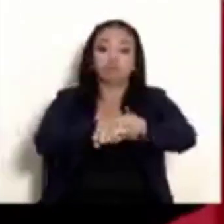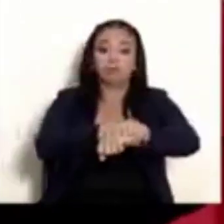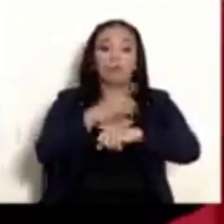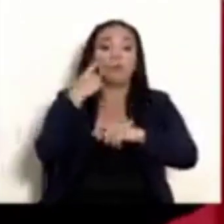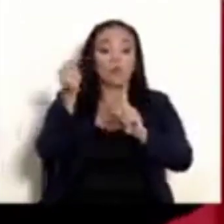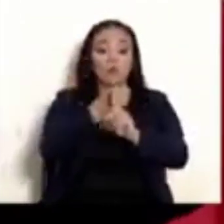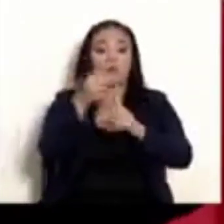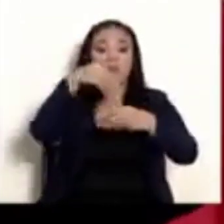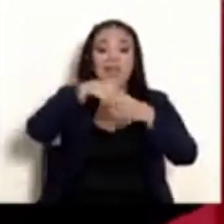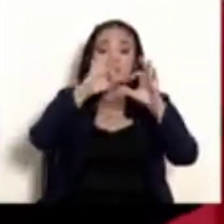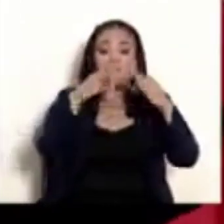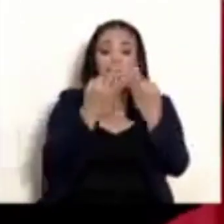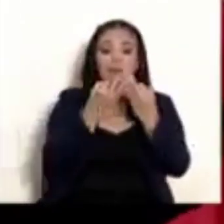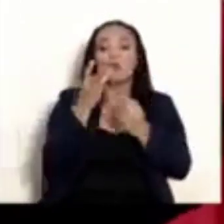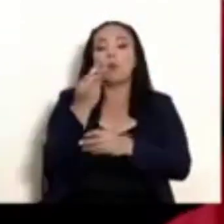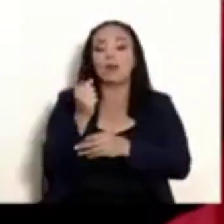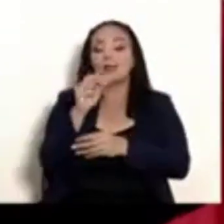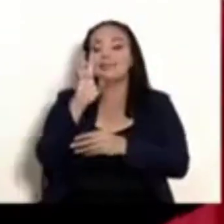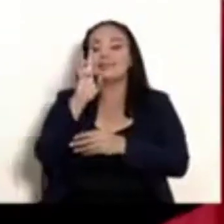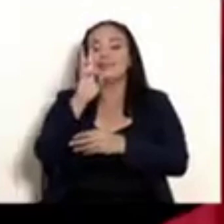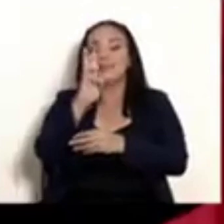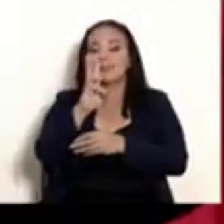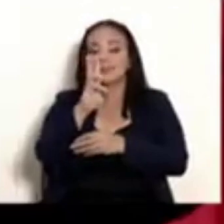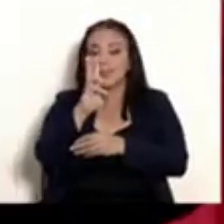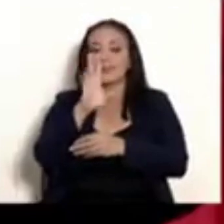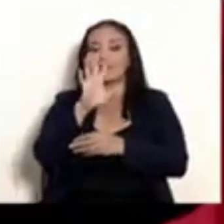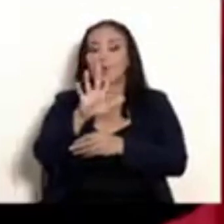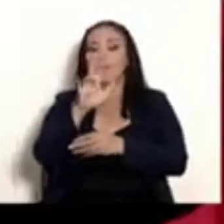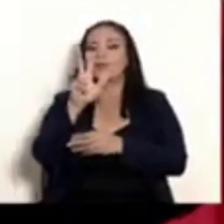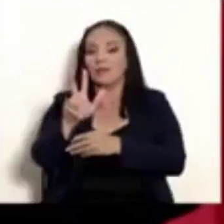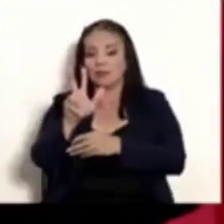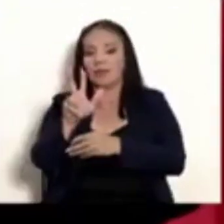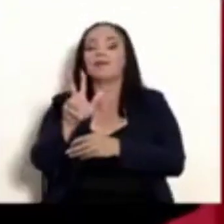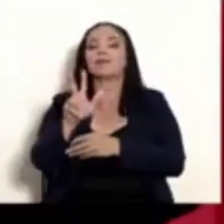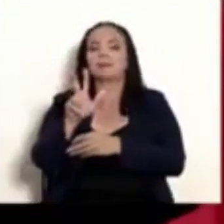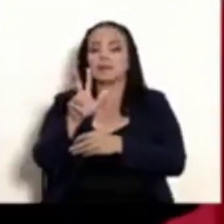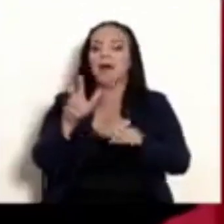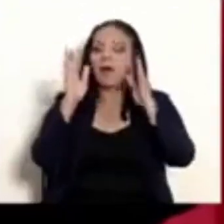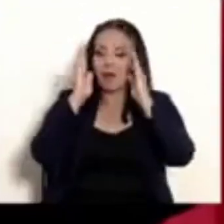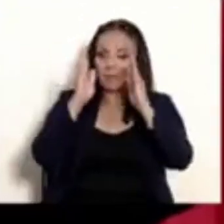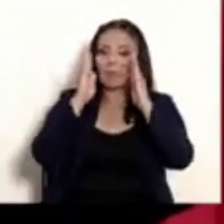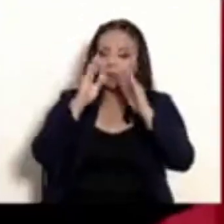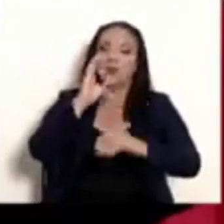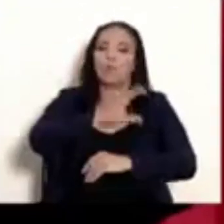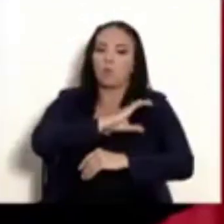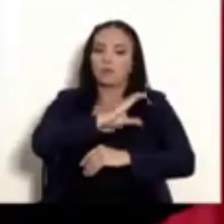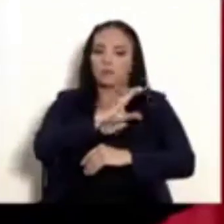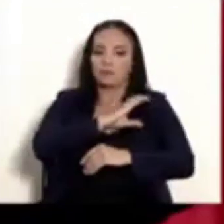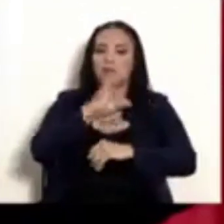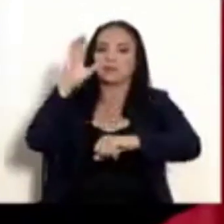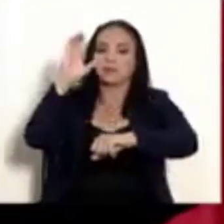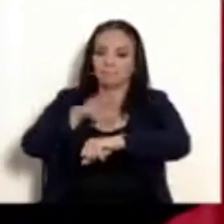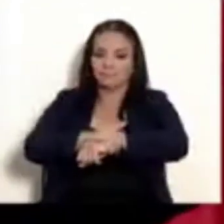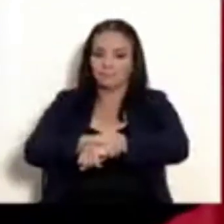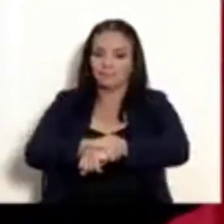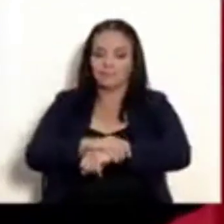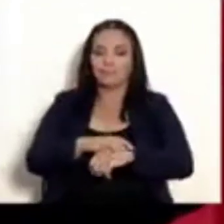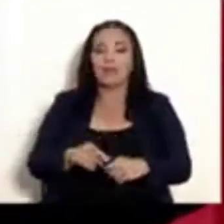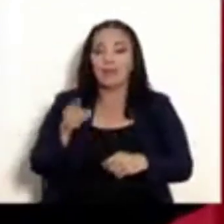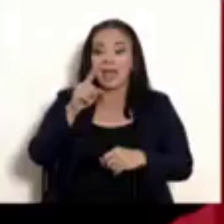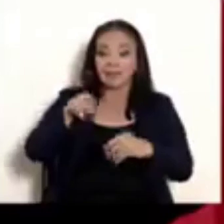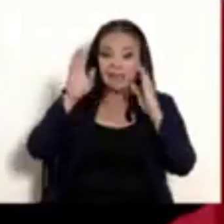653 intervenciones de primera respuesta de fuerza pública. Estas